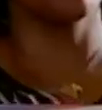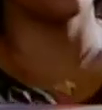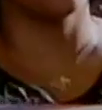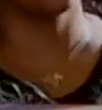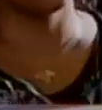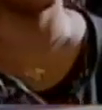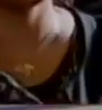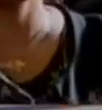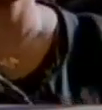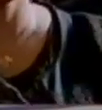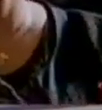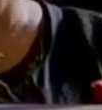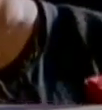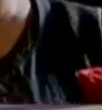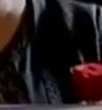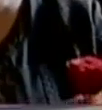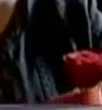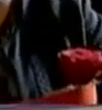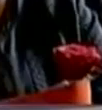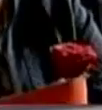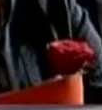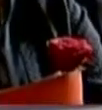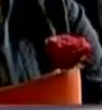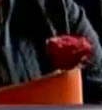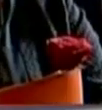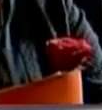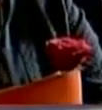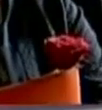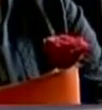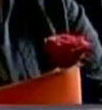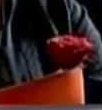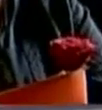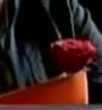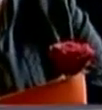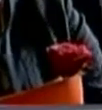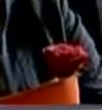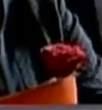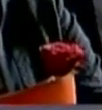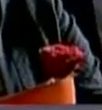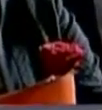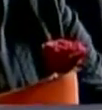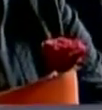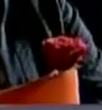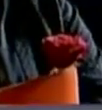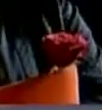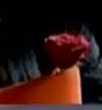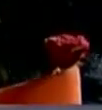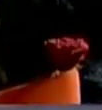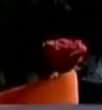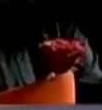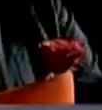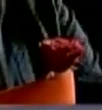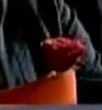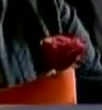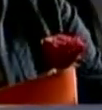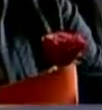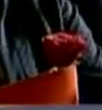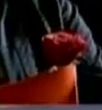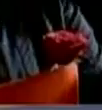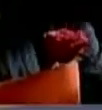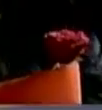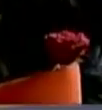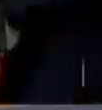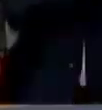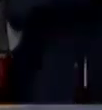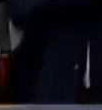Aprobado. Todo por unanimidad, que quede constancia. Tenemos junta